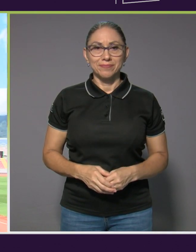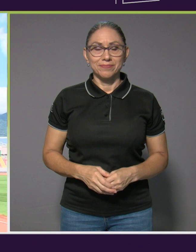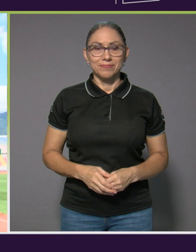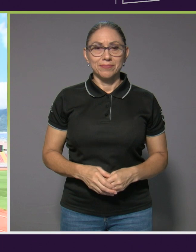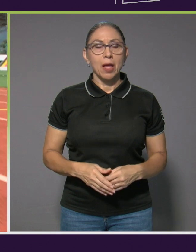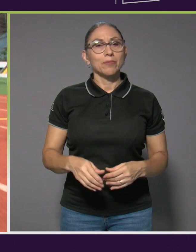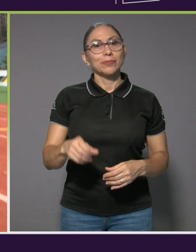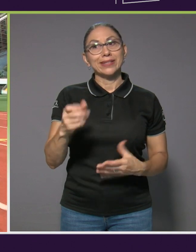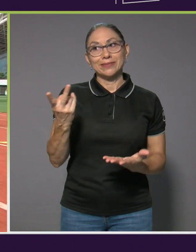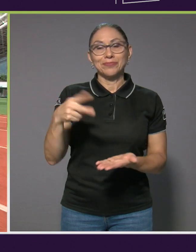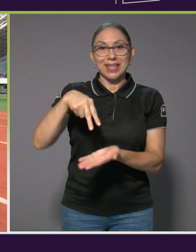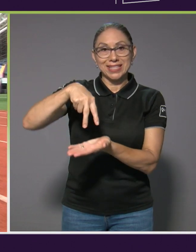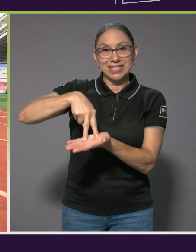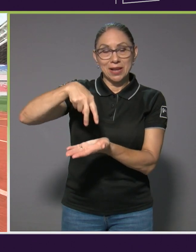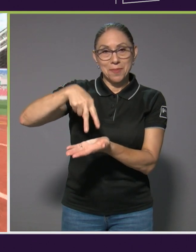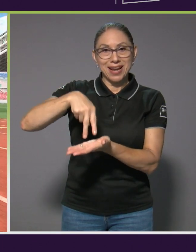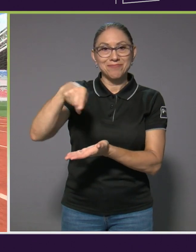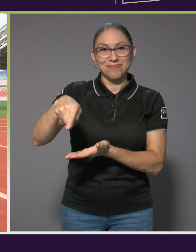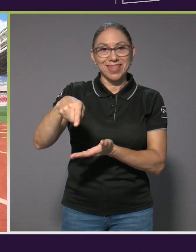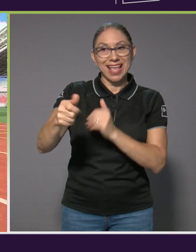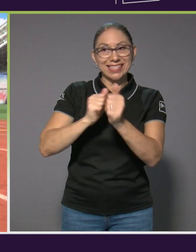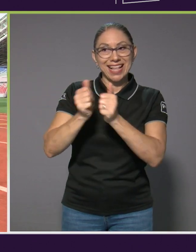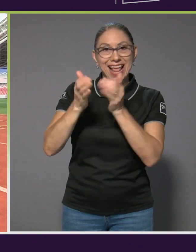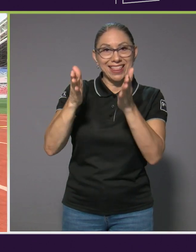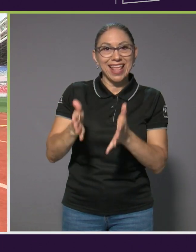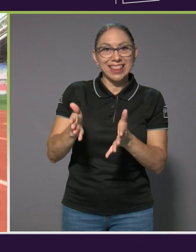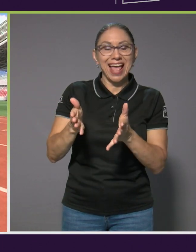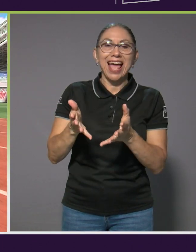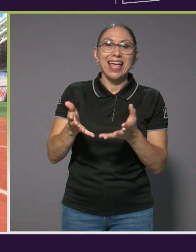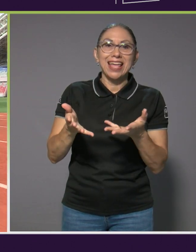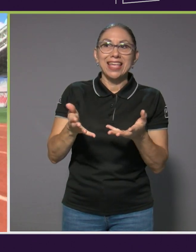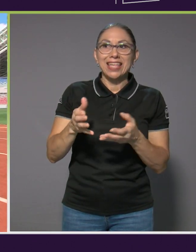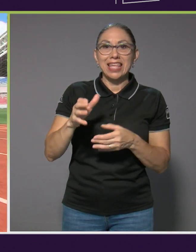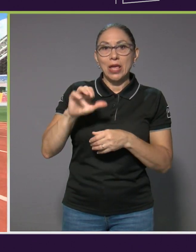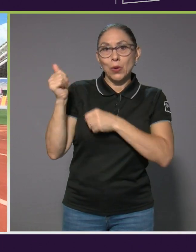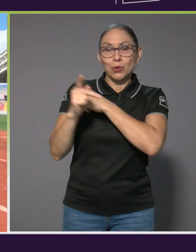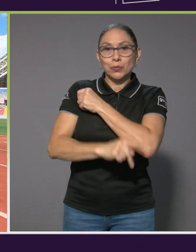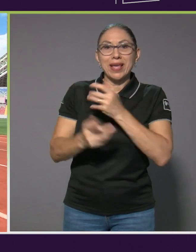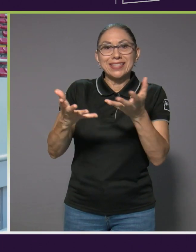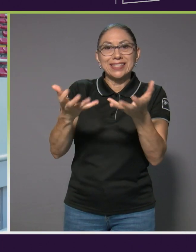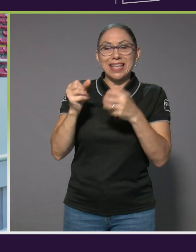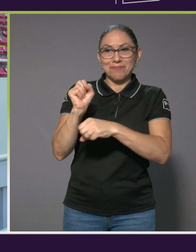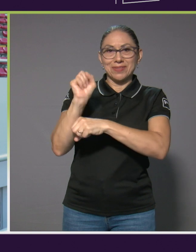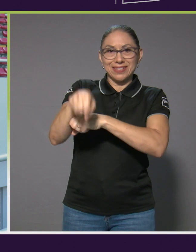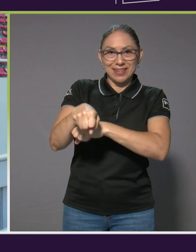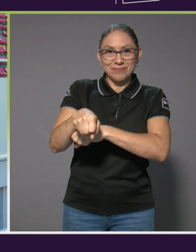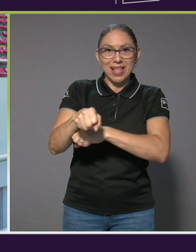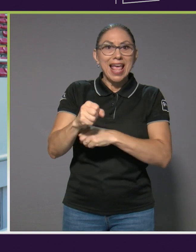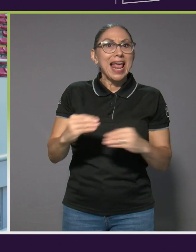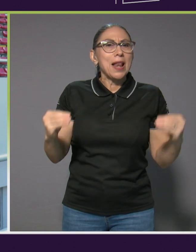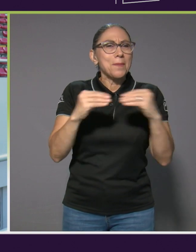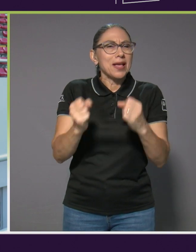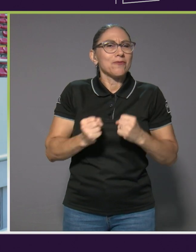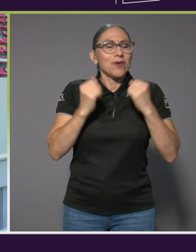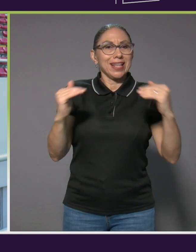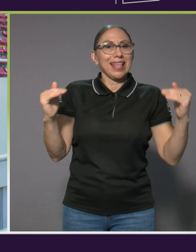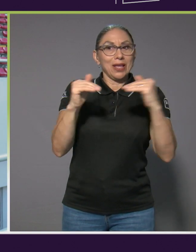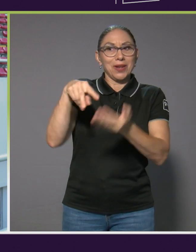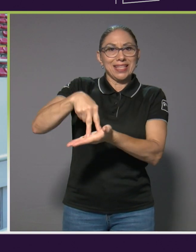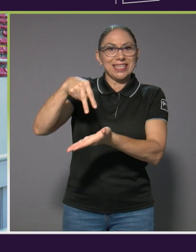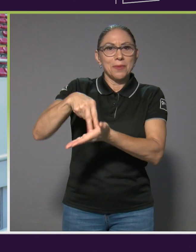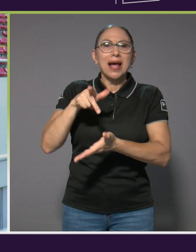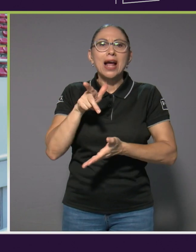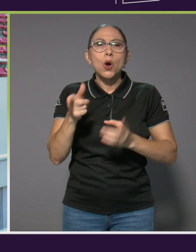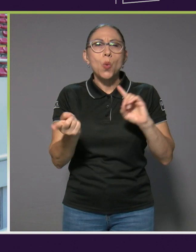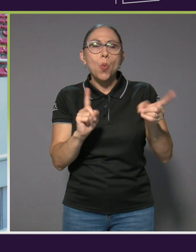Claramente Sherman es el atleta a vencer, el país que más fuerte está a nivel de categoría de Sherman es Estados Unidos, pero este año los corredores